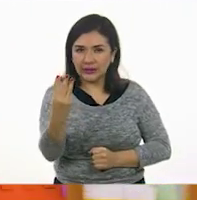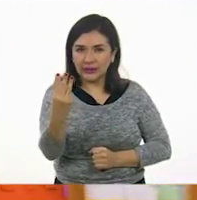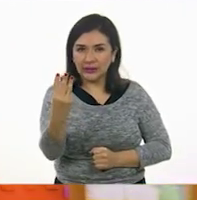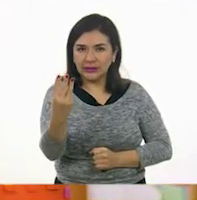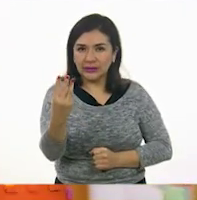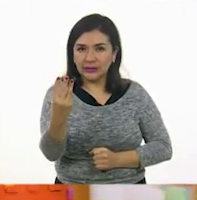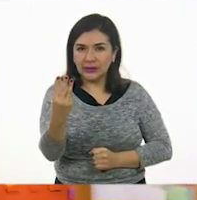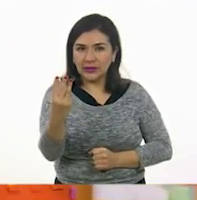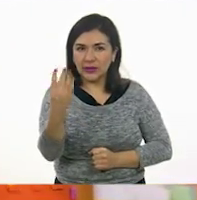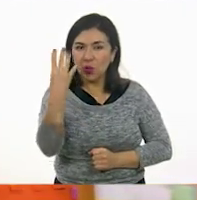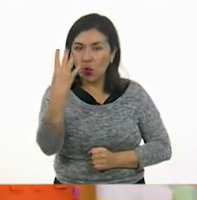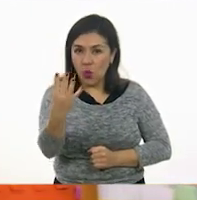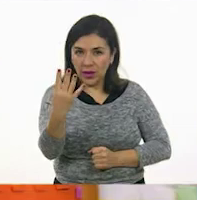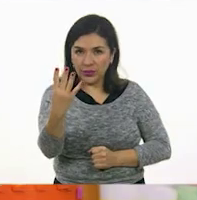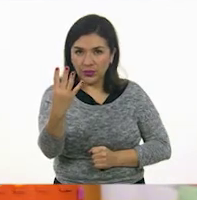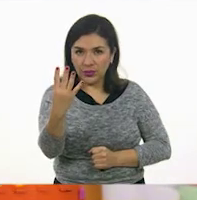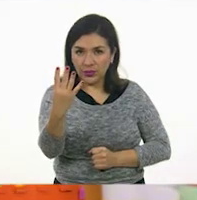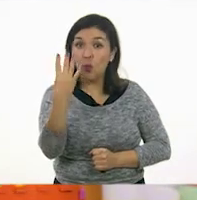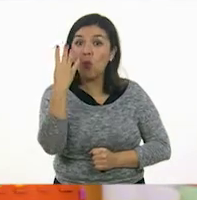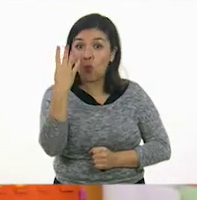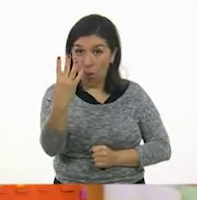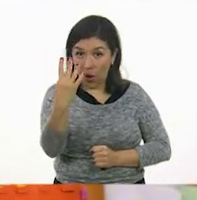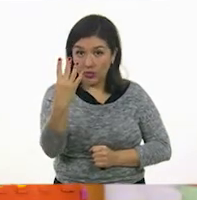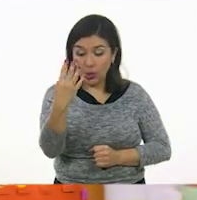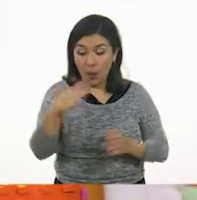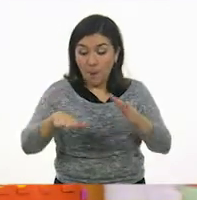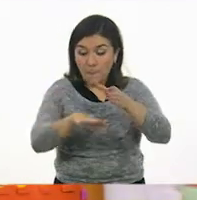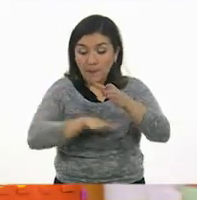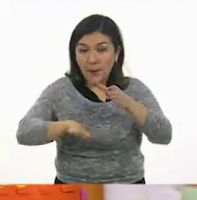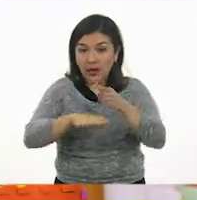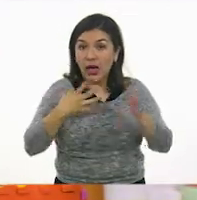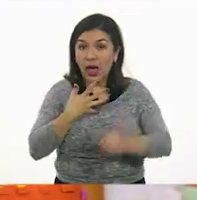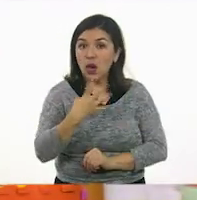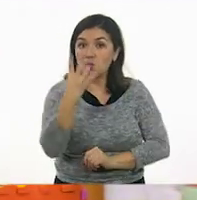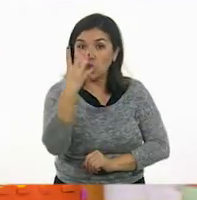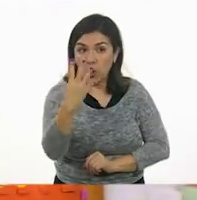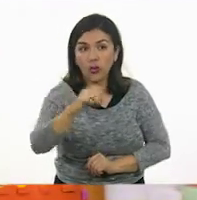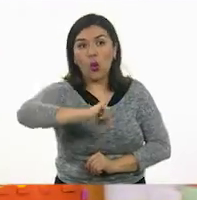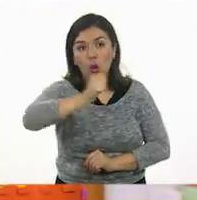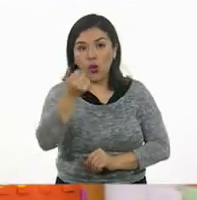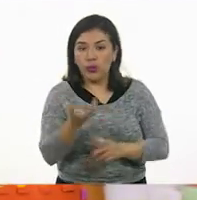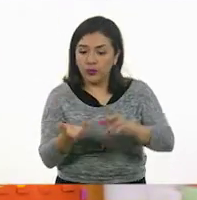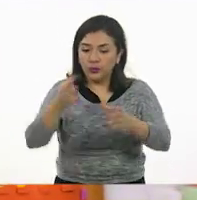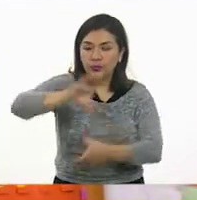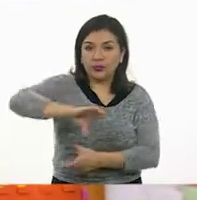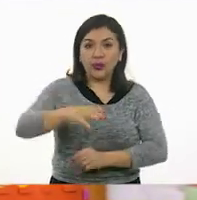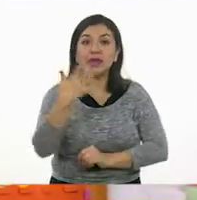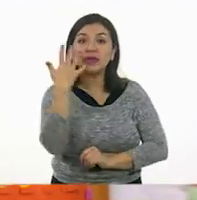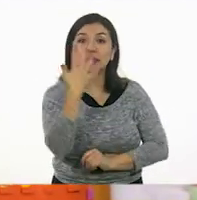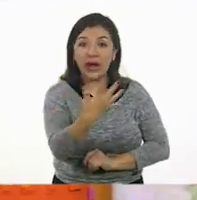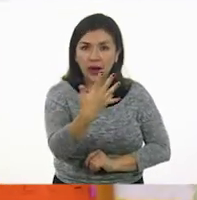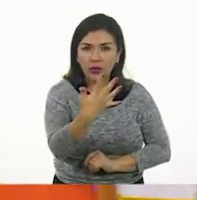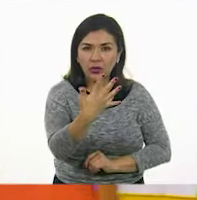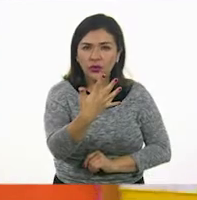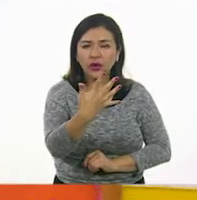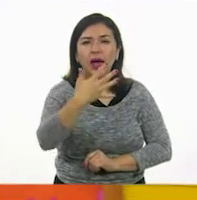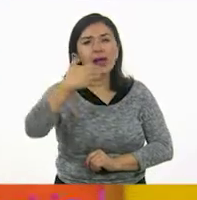tres, cuatro. En esta base. Nos vamos a la siguiente base. Cinco,